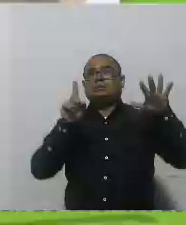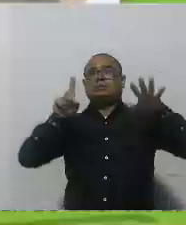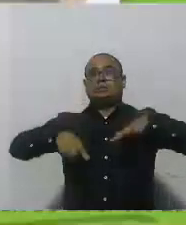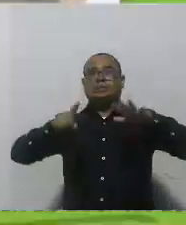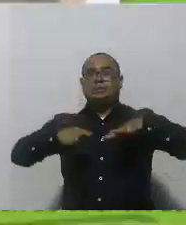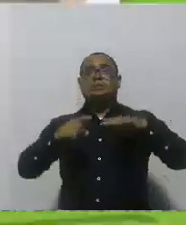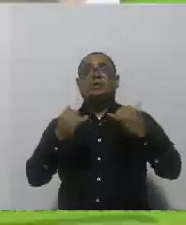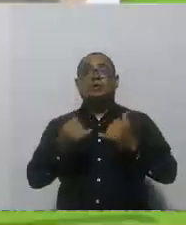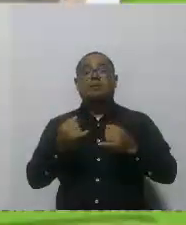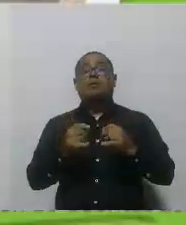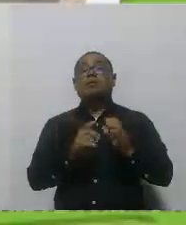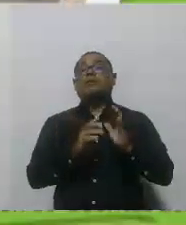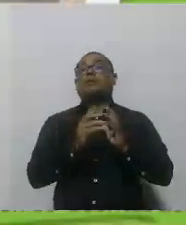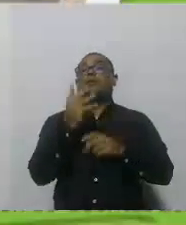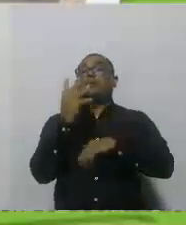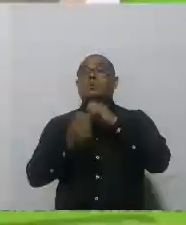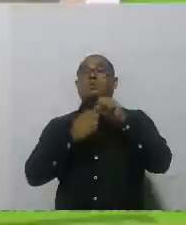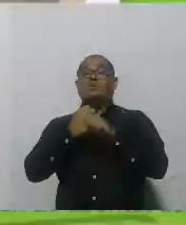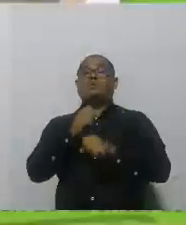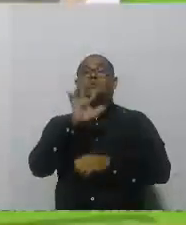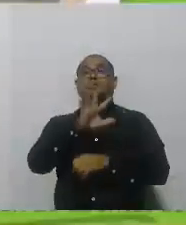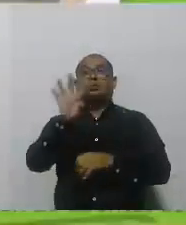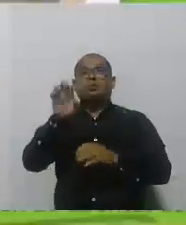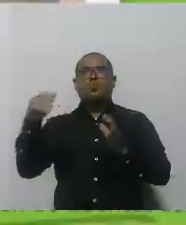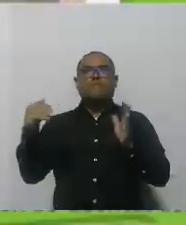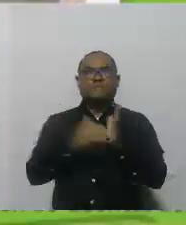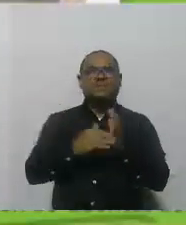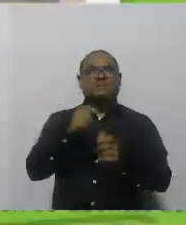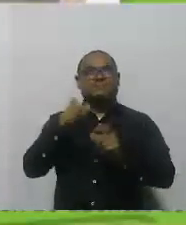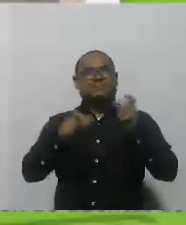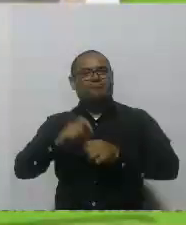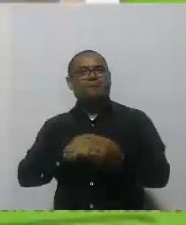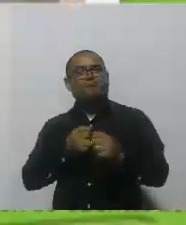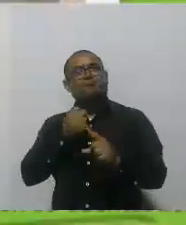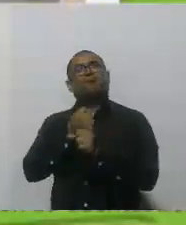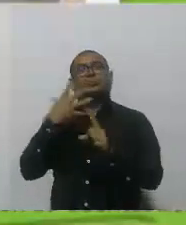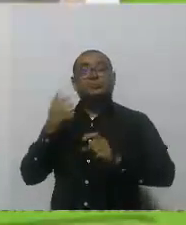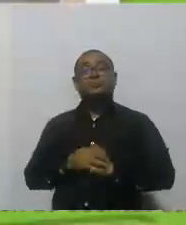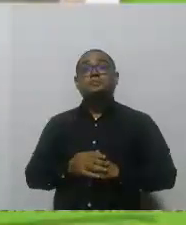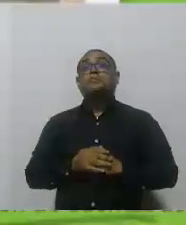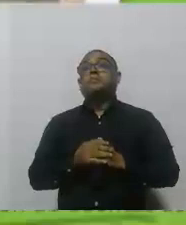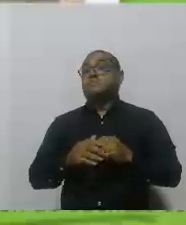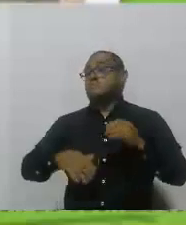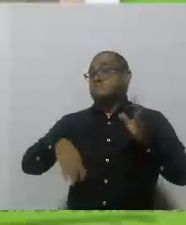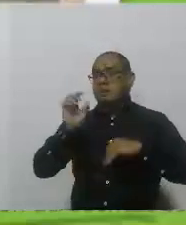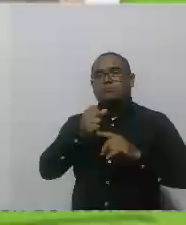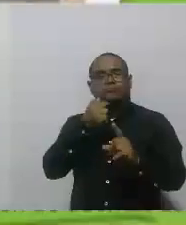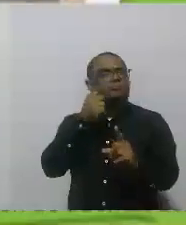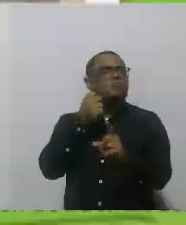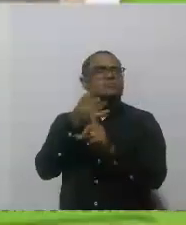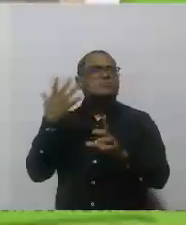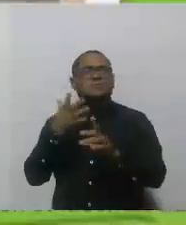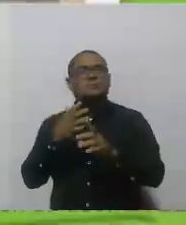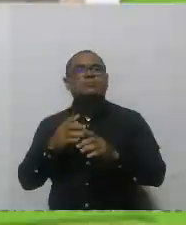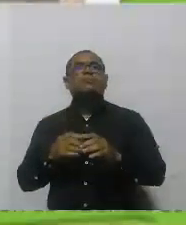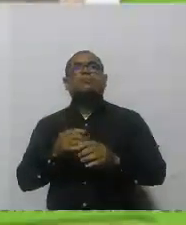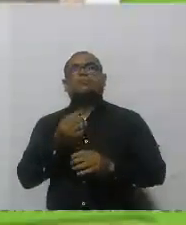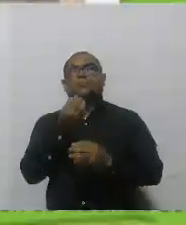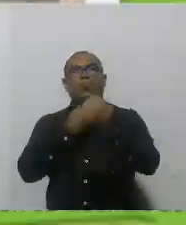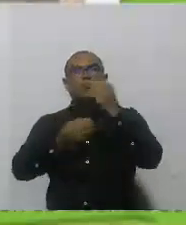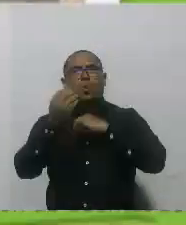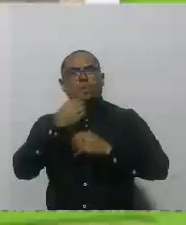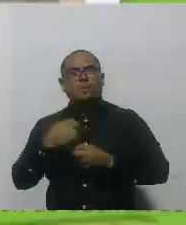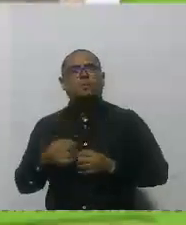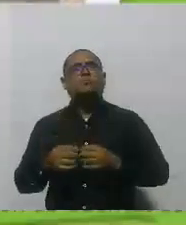59.681. Y otro de los impactos del PES Pedro Romero tiene que ver con la seguridad alimentaria y la